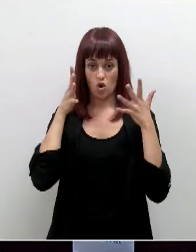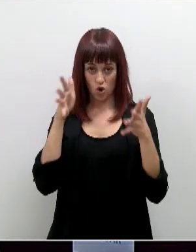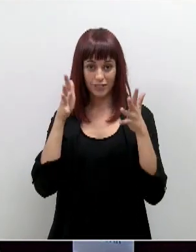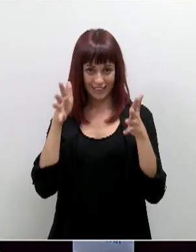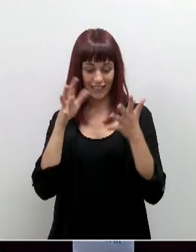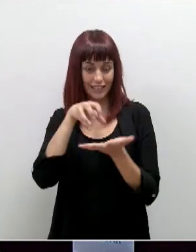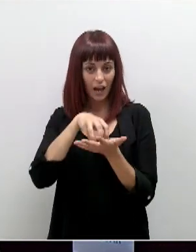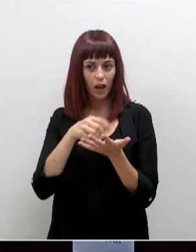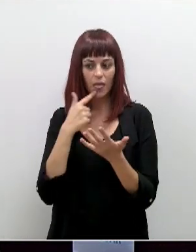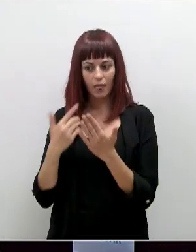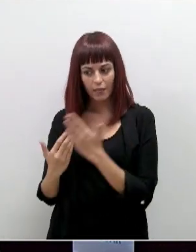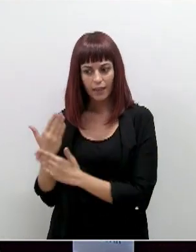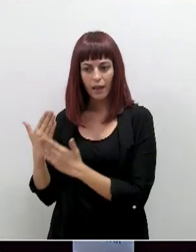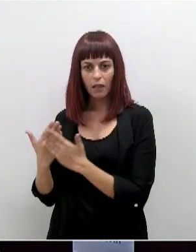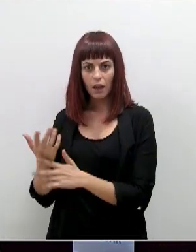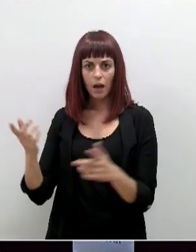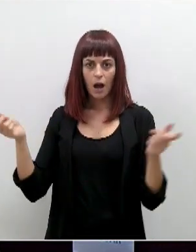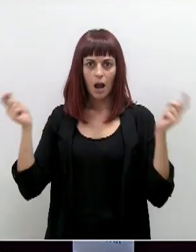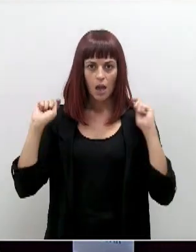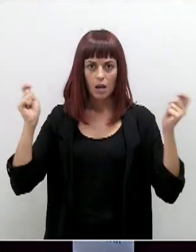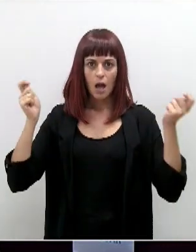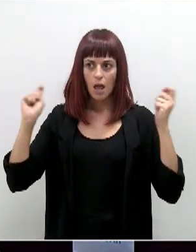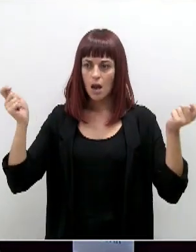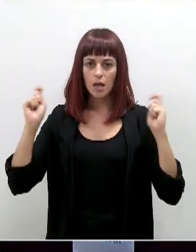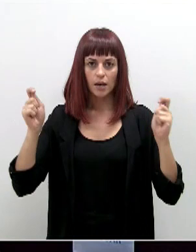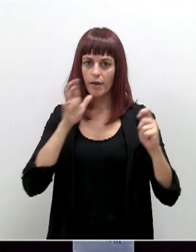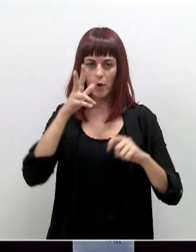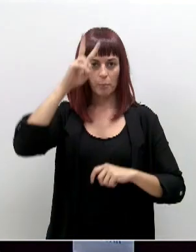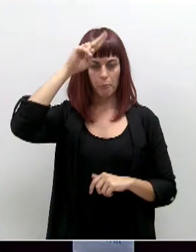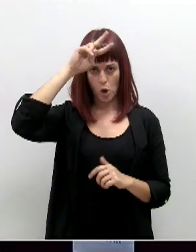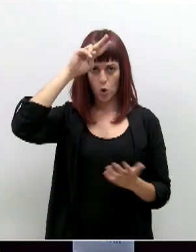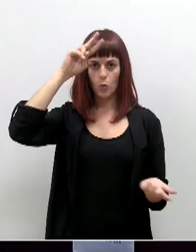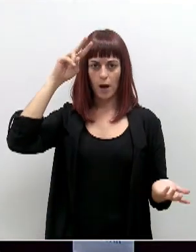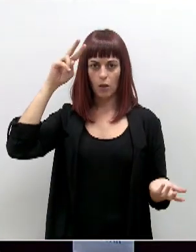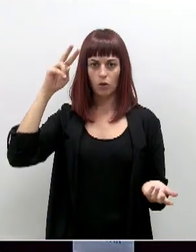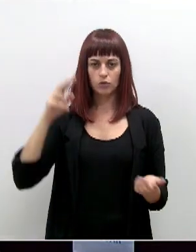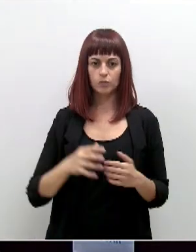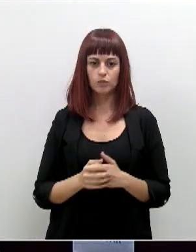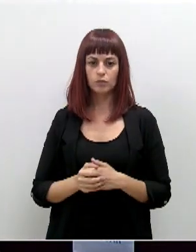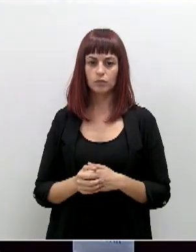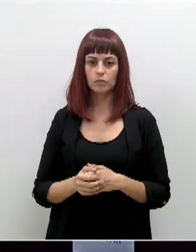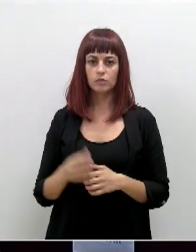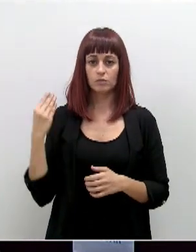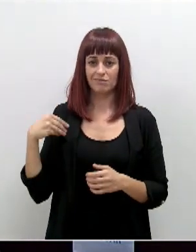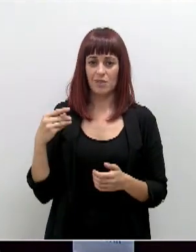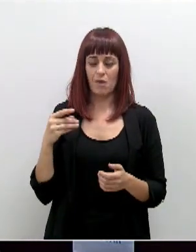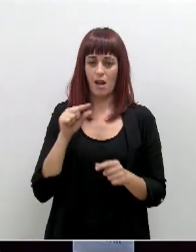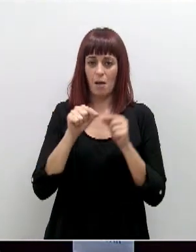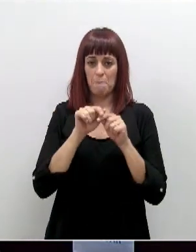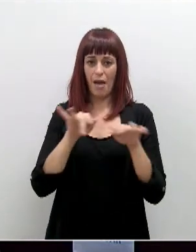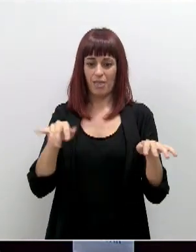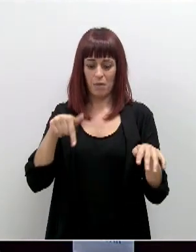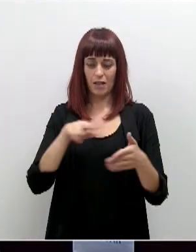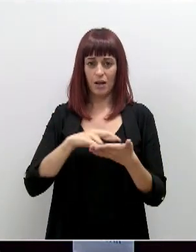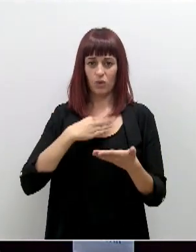varios días alertando sobre la extrema preocupación que les provocaba la evolución de la pandemia en la ciudad de